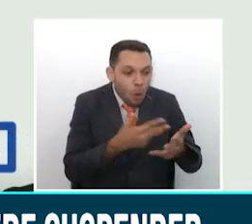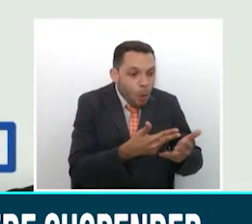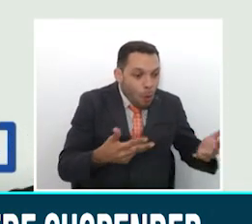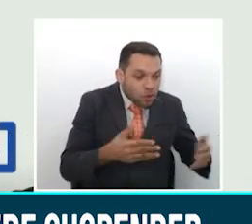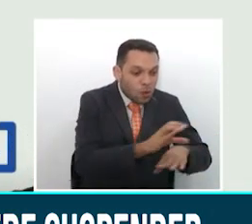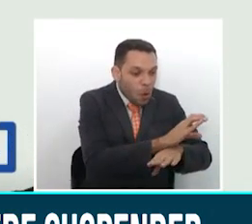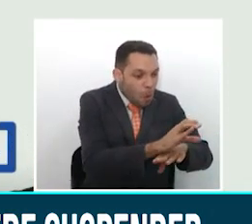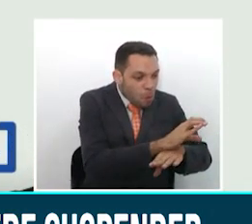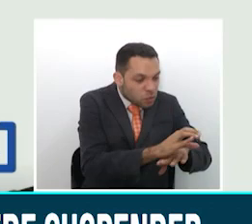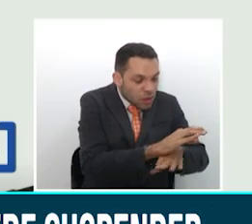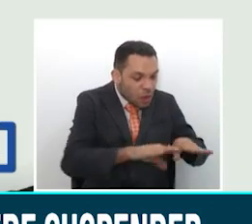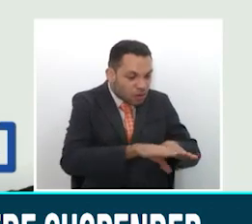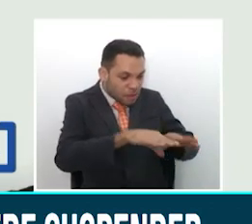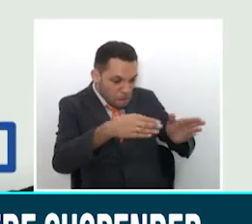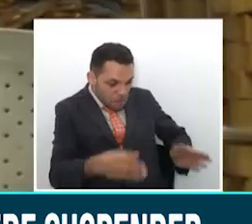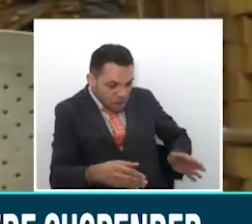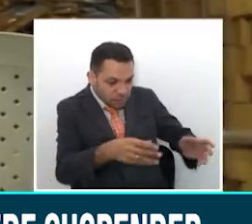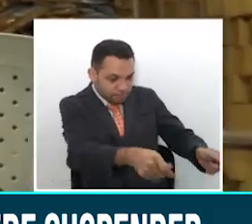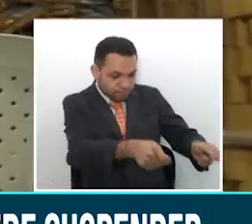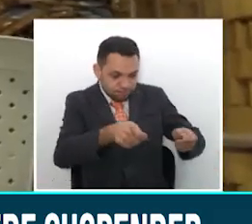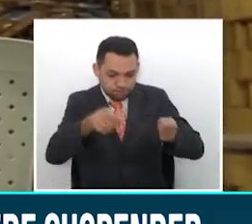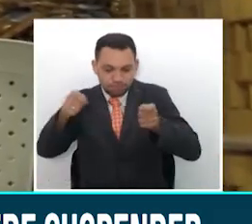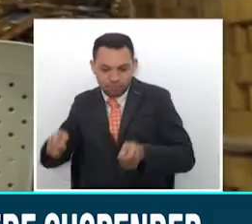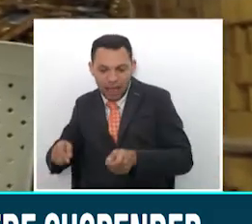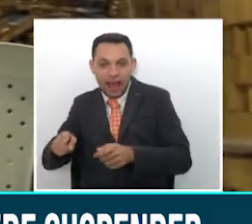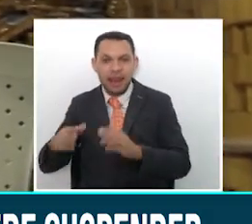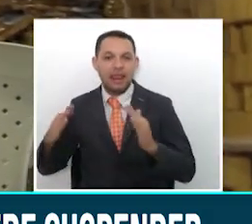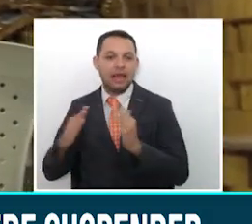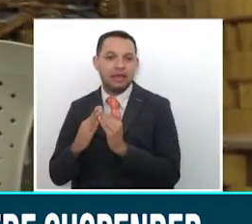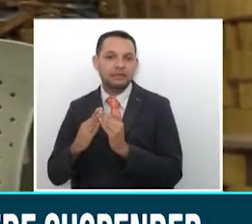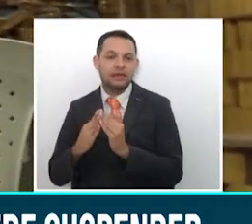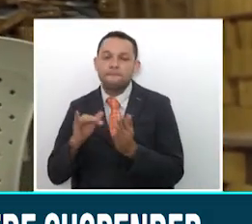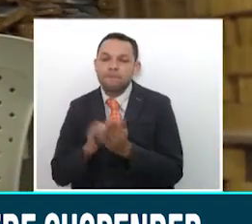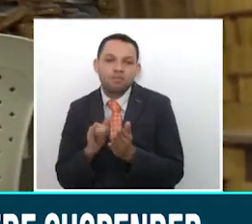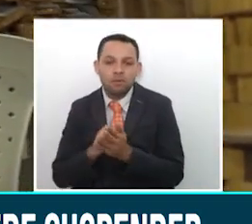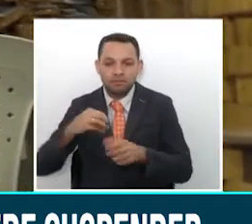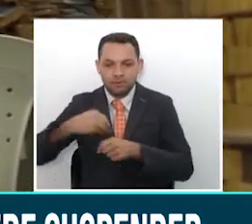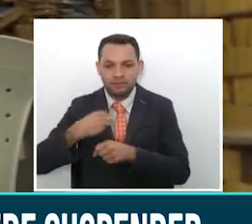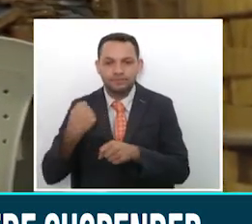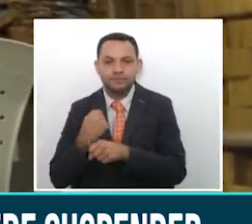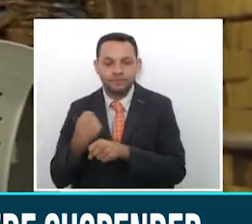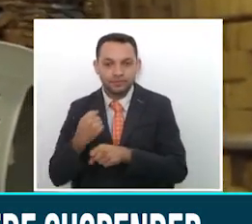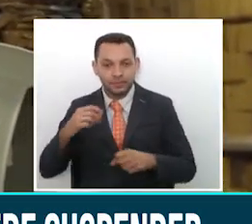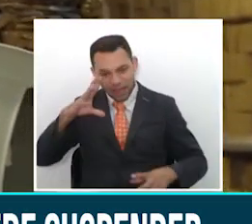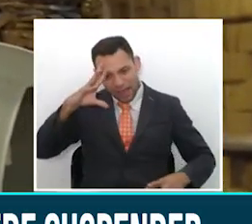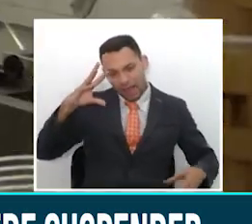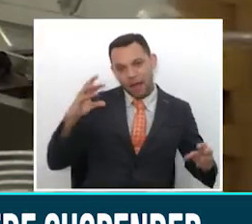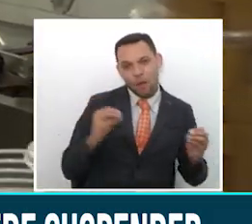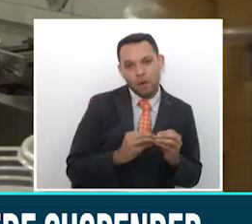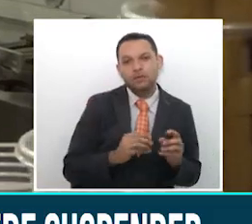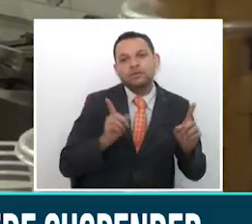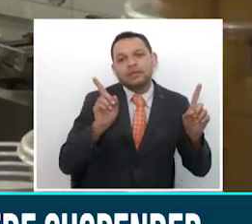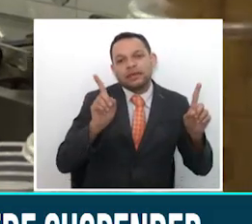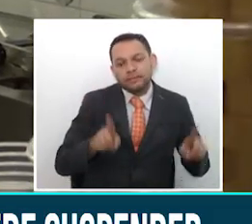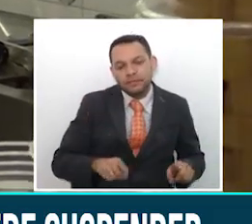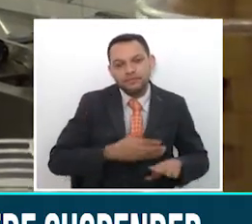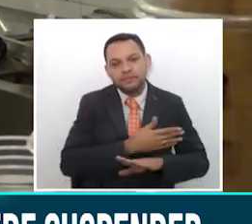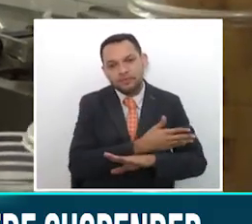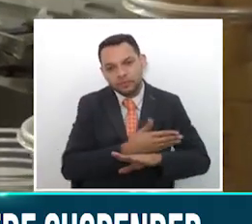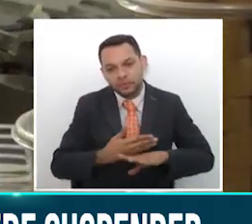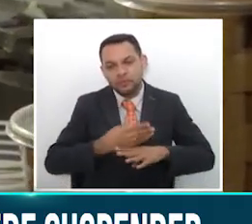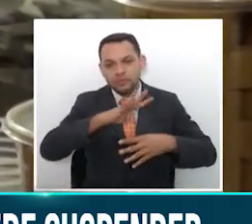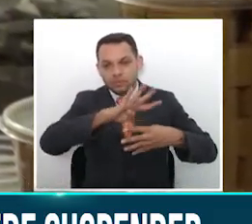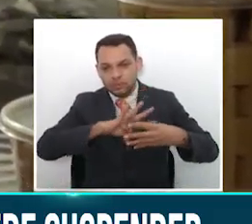trabajo a ese trabajador en su casa. Por último, se propone que haya un acuerdo entre el trabajador y el empleador para que realicen los turnos,